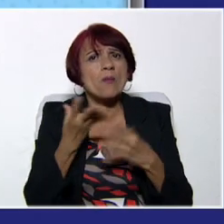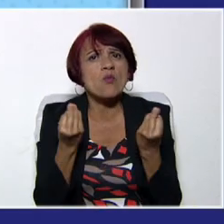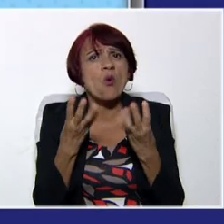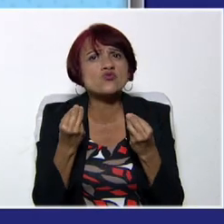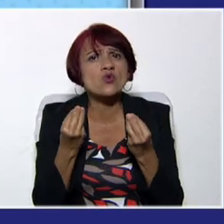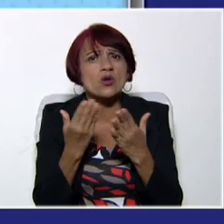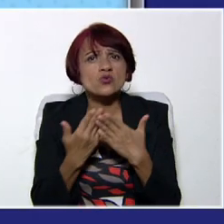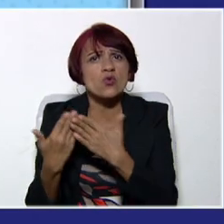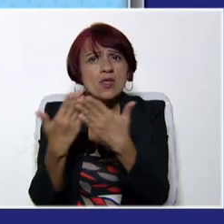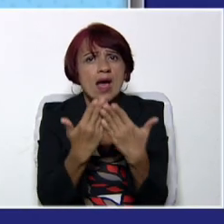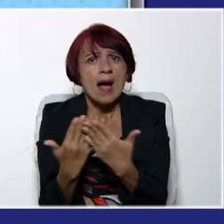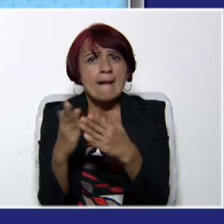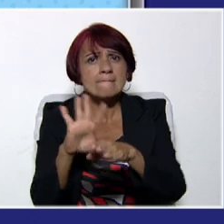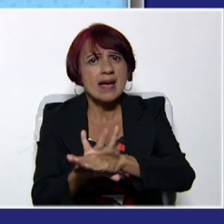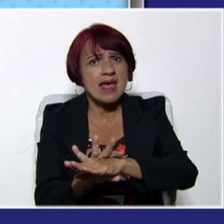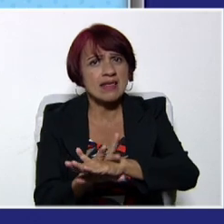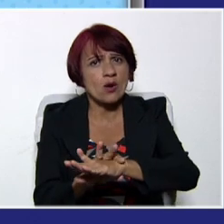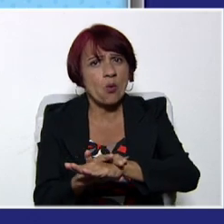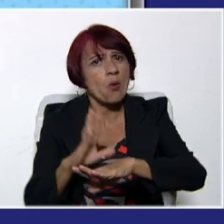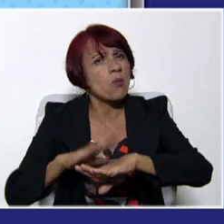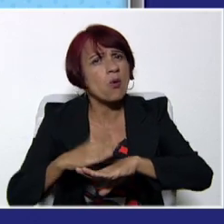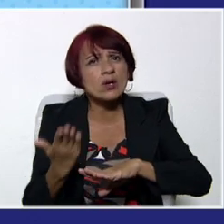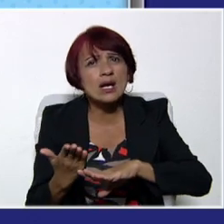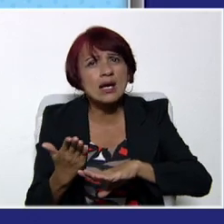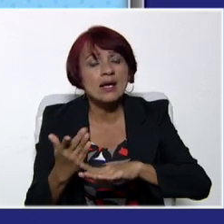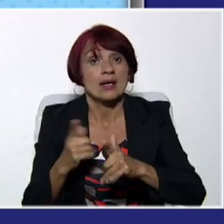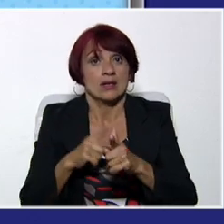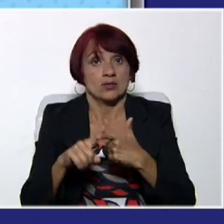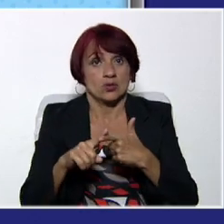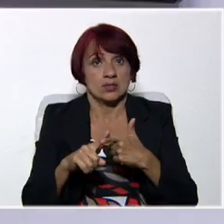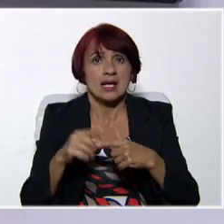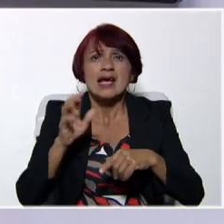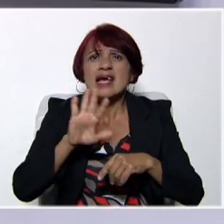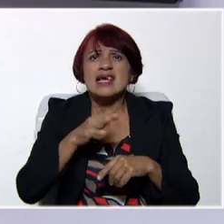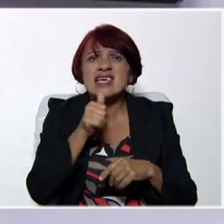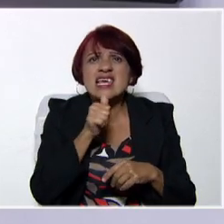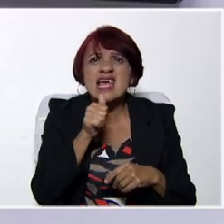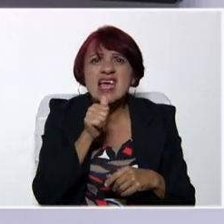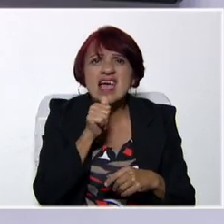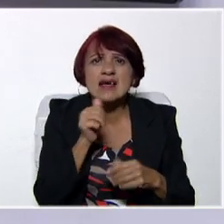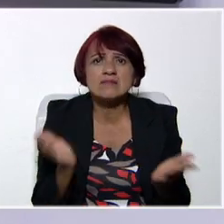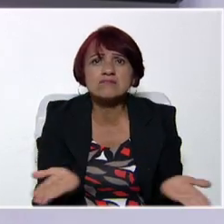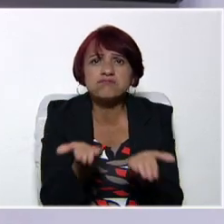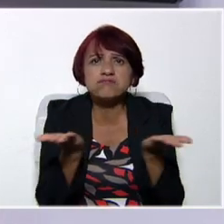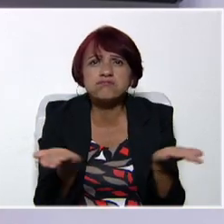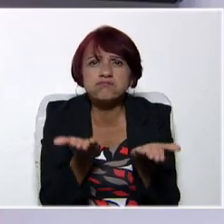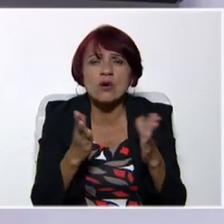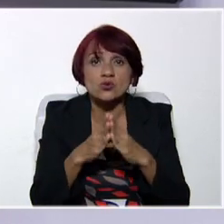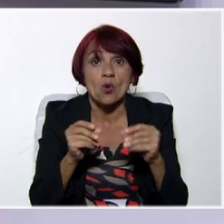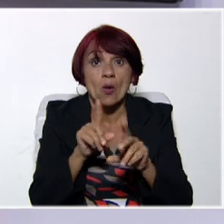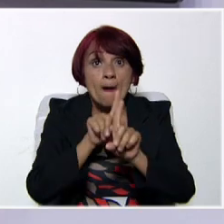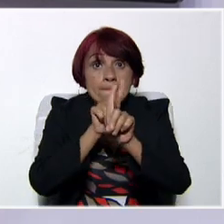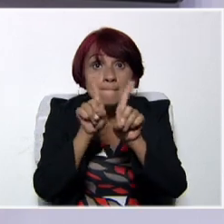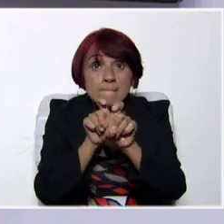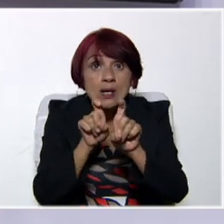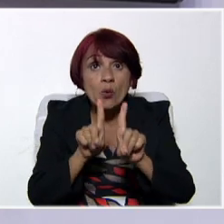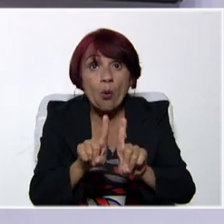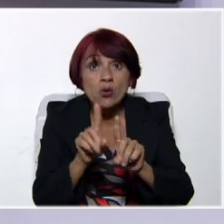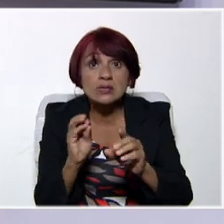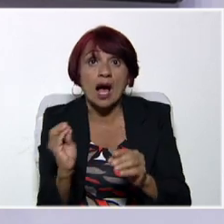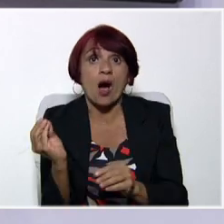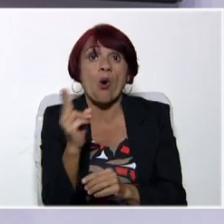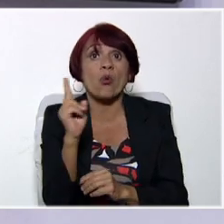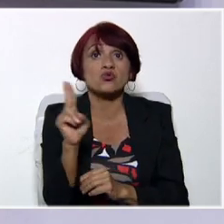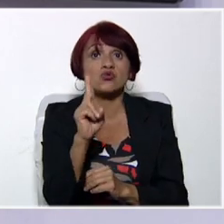what is your motivation? O motiva. ¿Quién o qué te motiva? Son preguntas que podemos utilizar todo